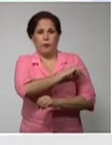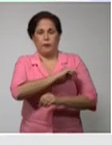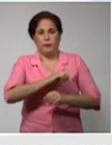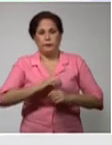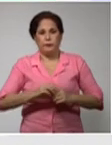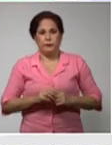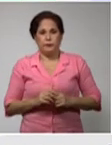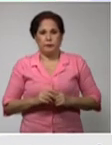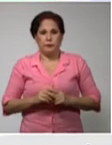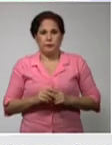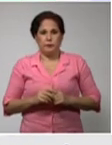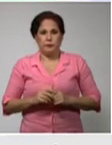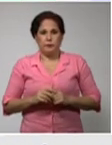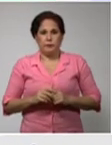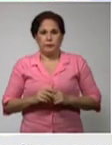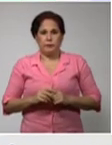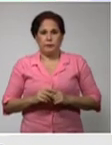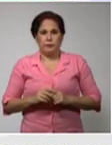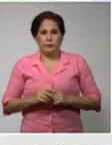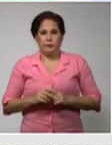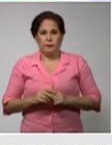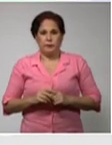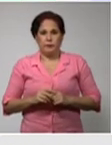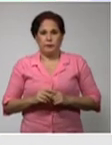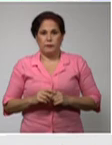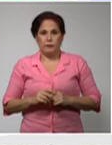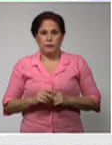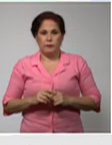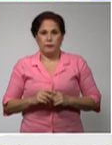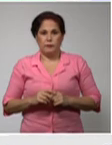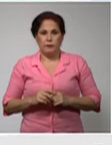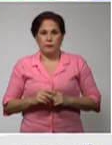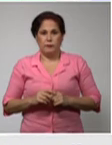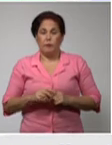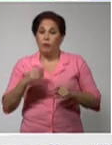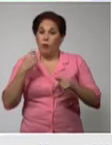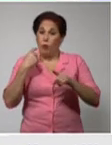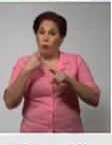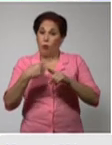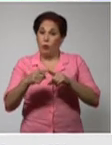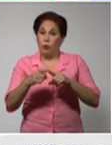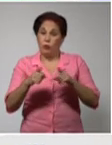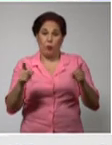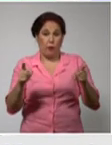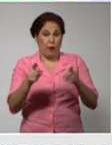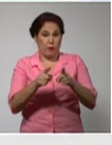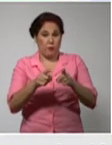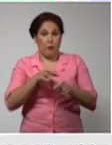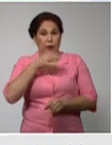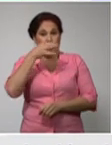evolución de la enfermedad. Por último, el cuadro que resume el